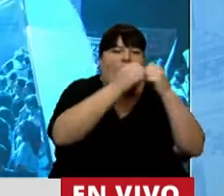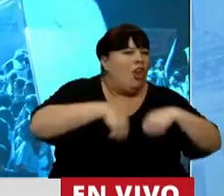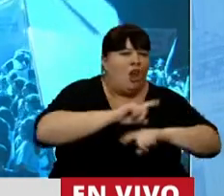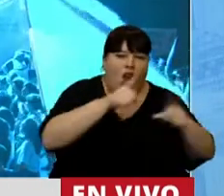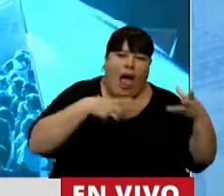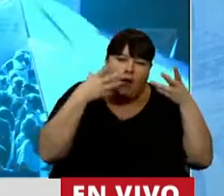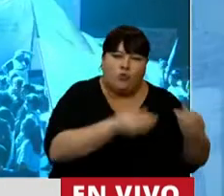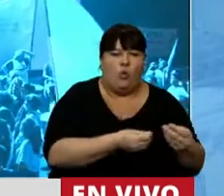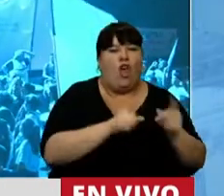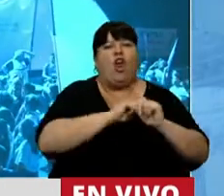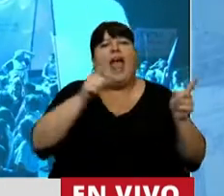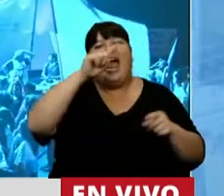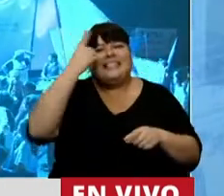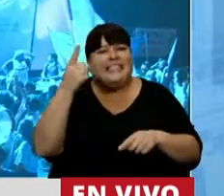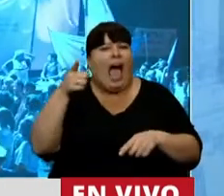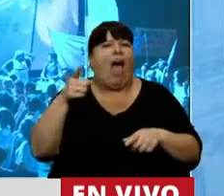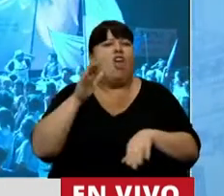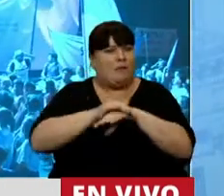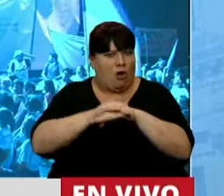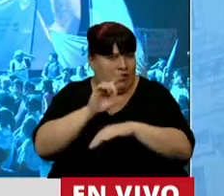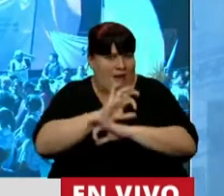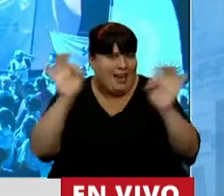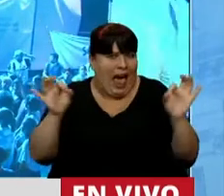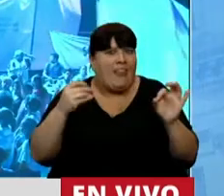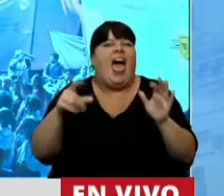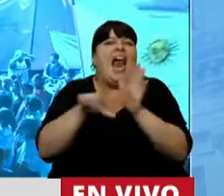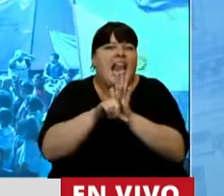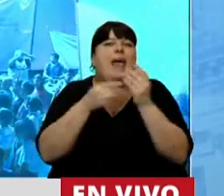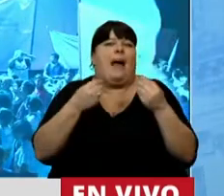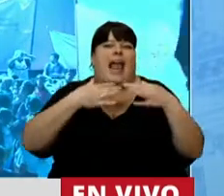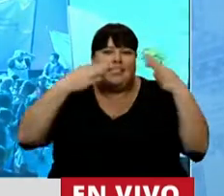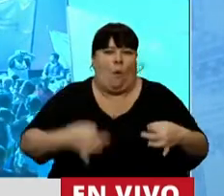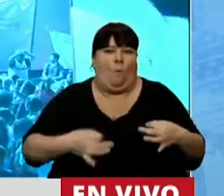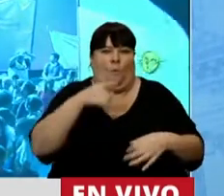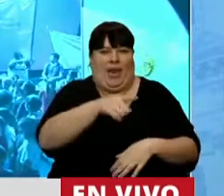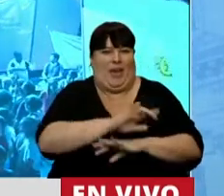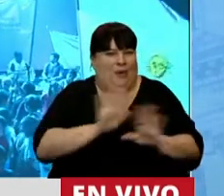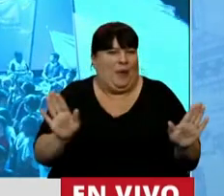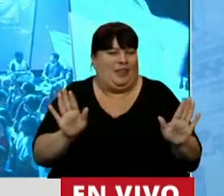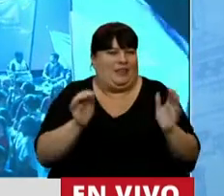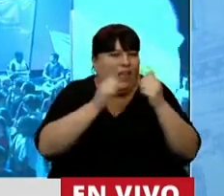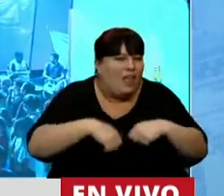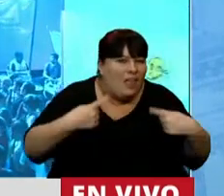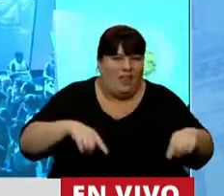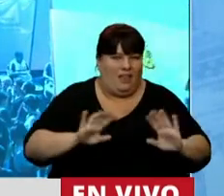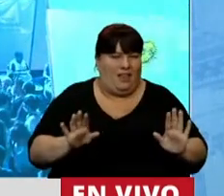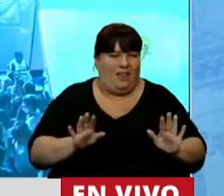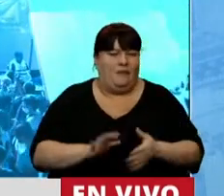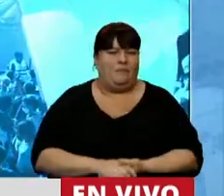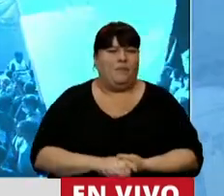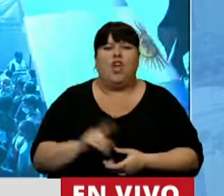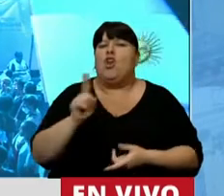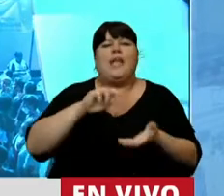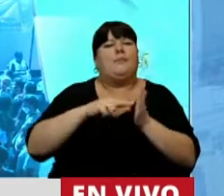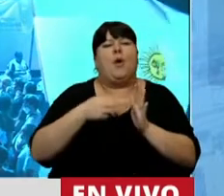clandestinidad, y no porque el Estado se haya hecho cargo de legislar para garantizar que eso no siga sucediendo. No